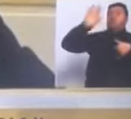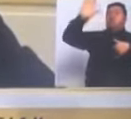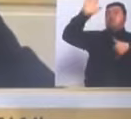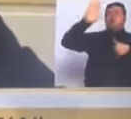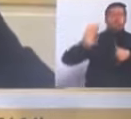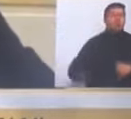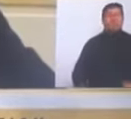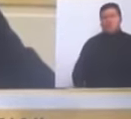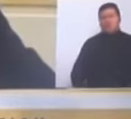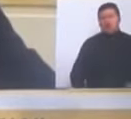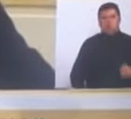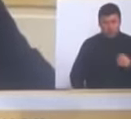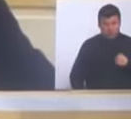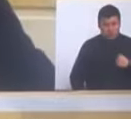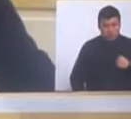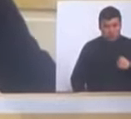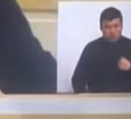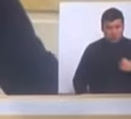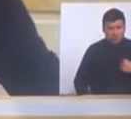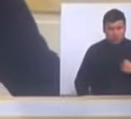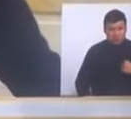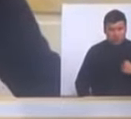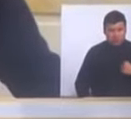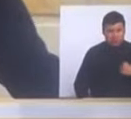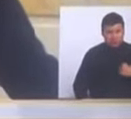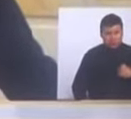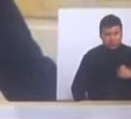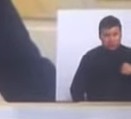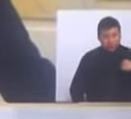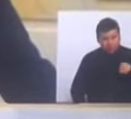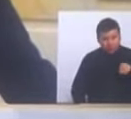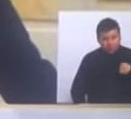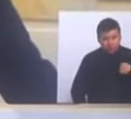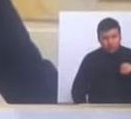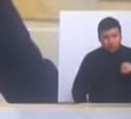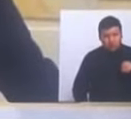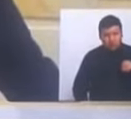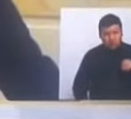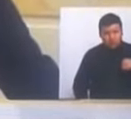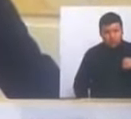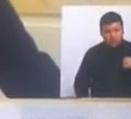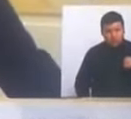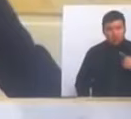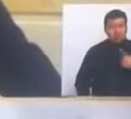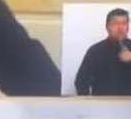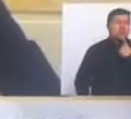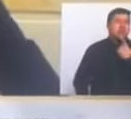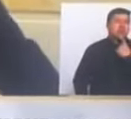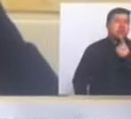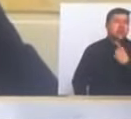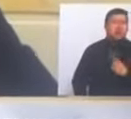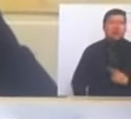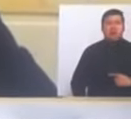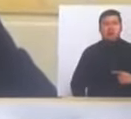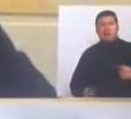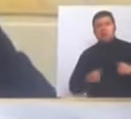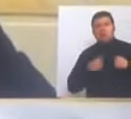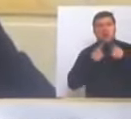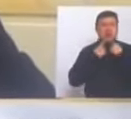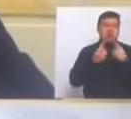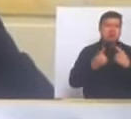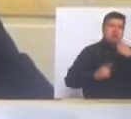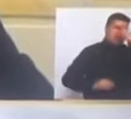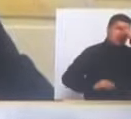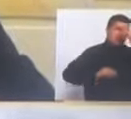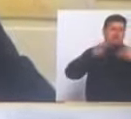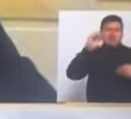Yo no voy a entrar a decir aquí públicamente que no estaba